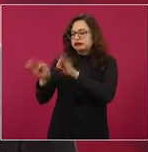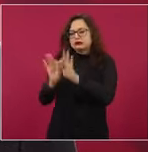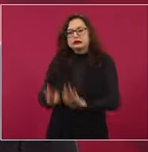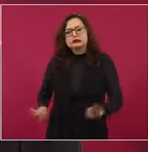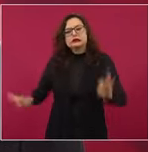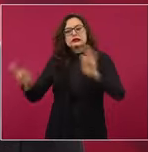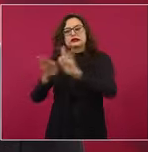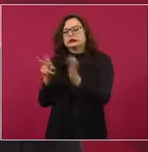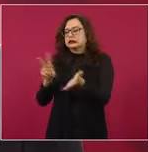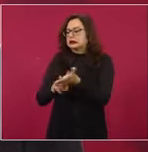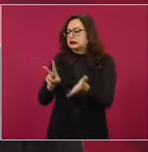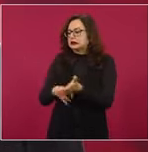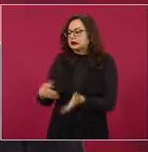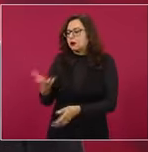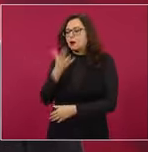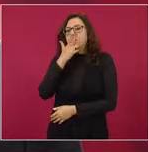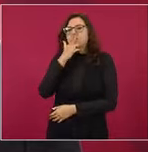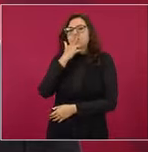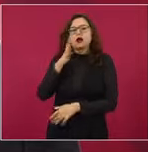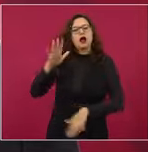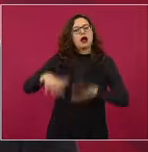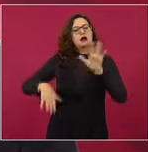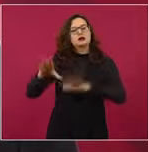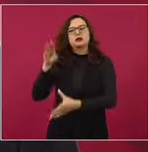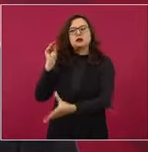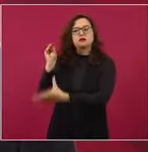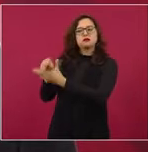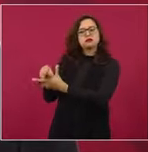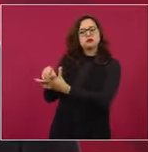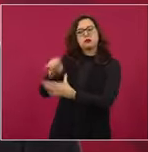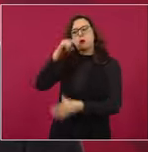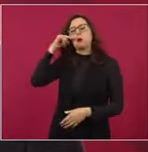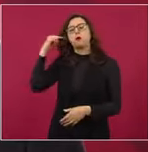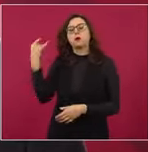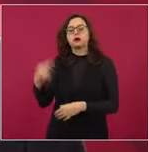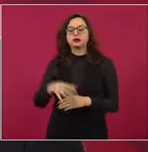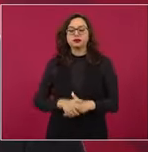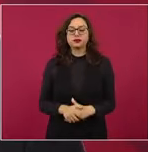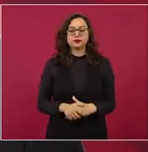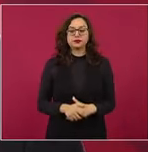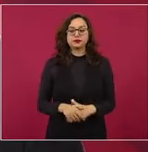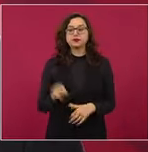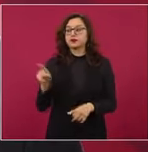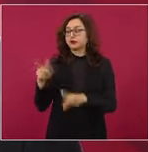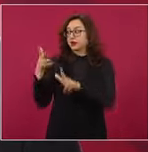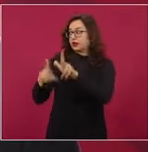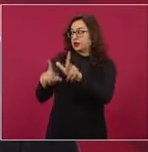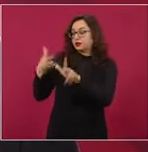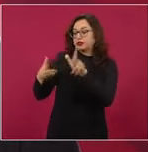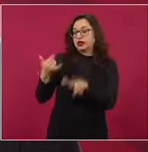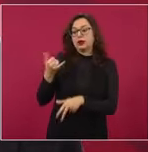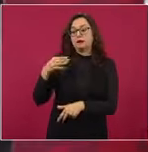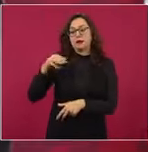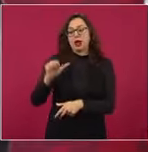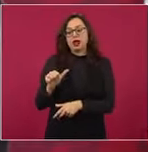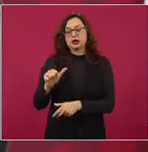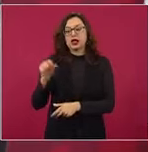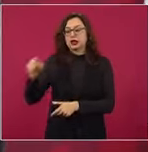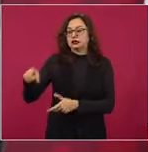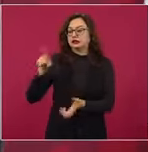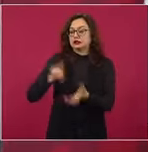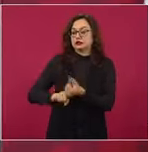Nada más en el Tren Maya deben de estar laborando